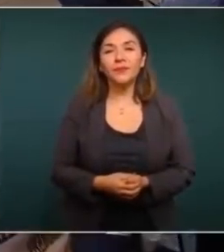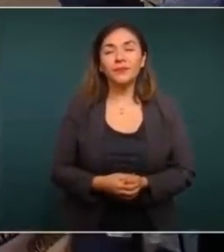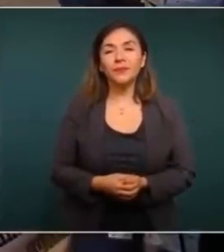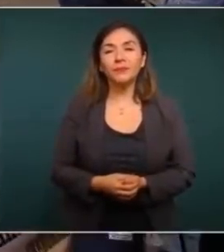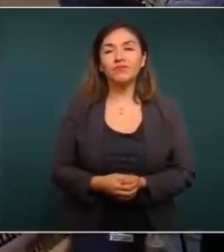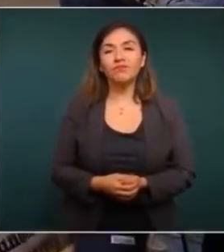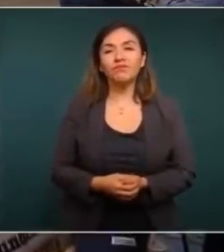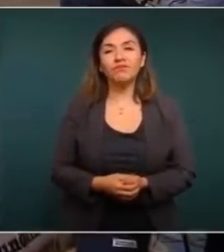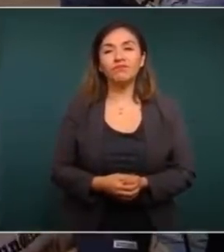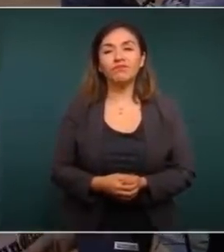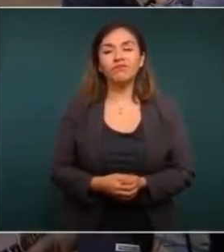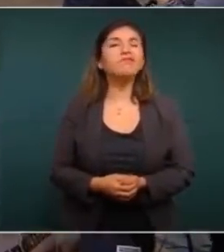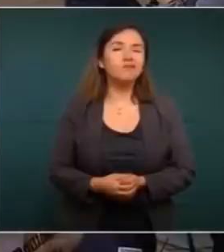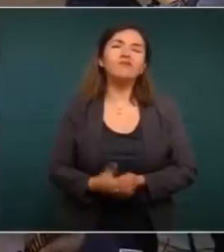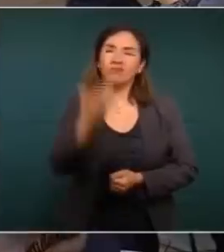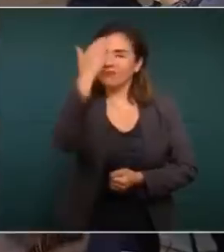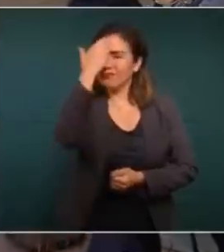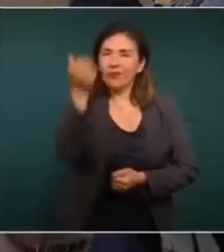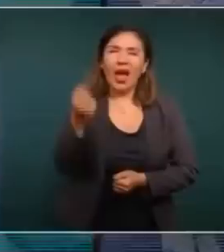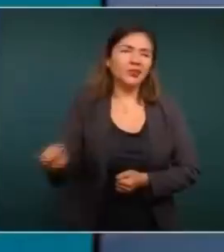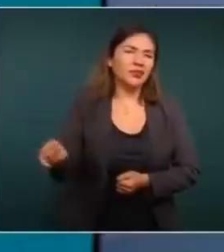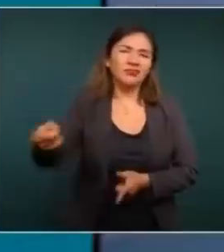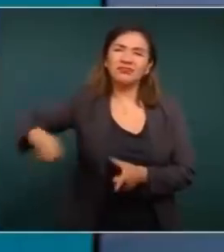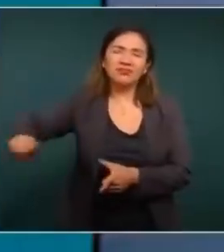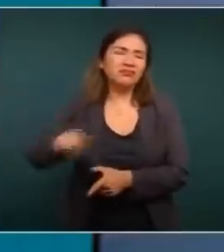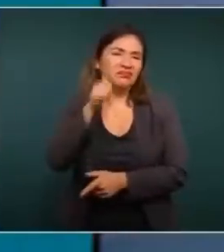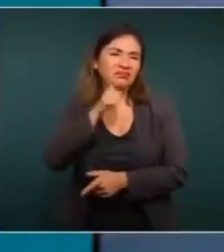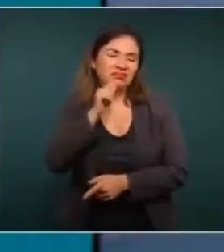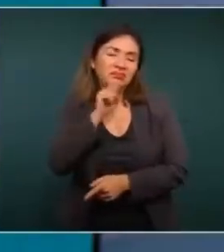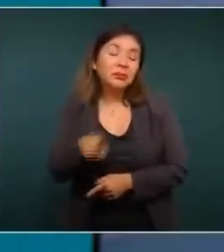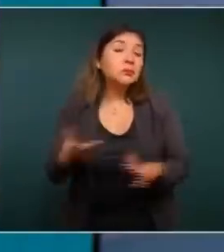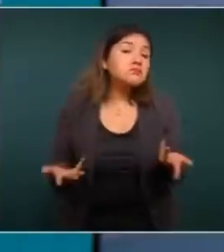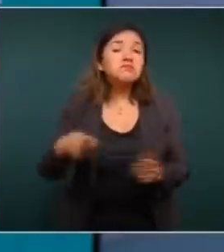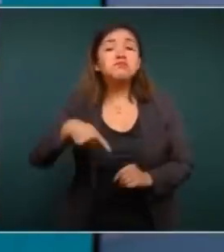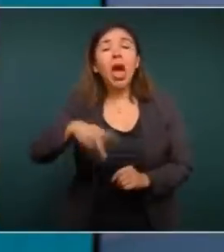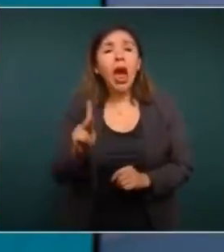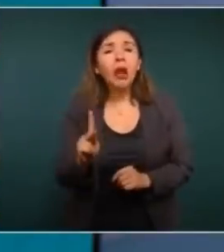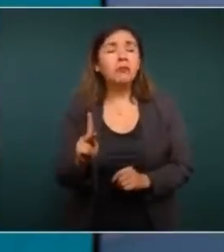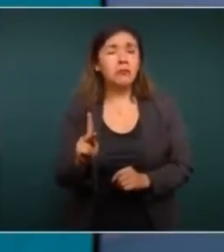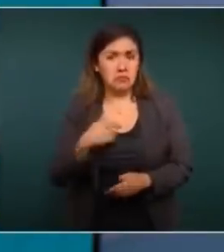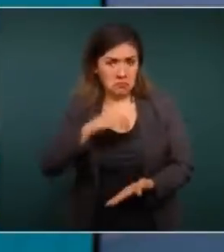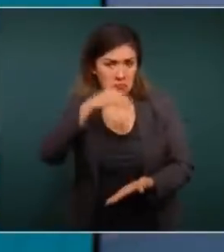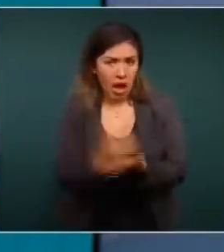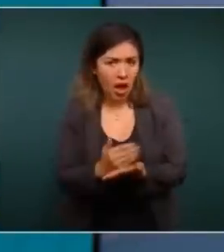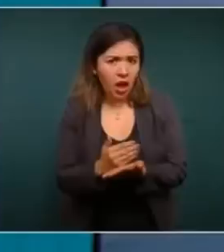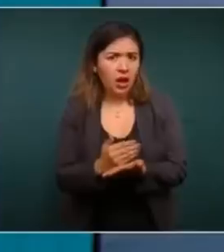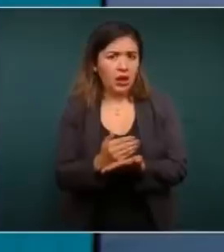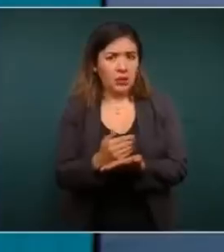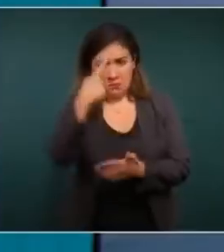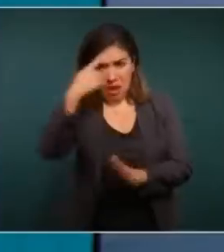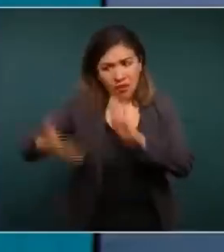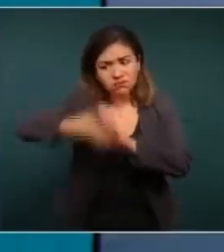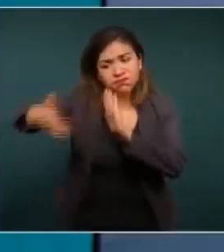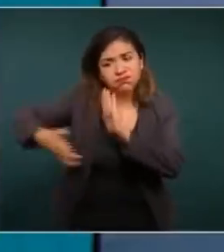Así son estas cosas, pero no se detiene la